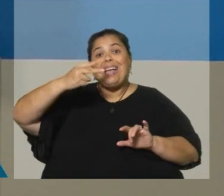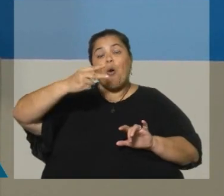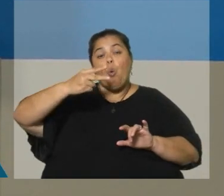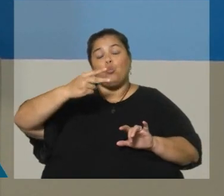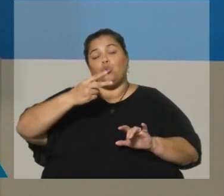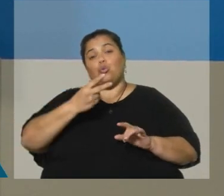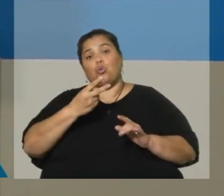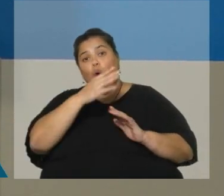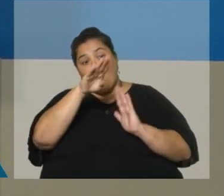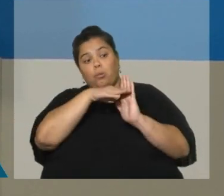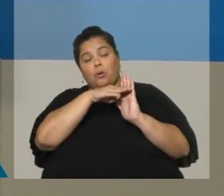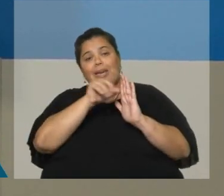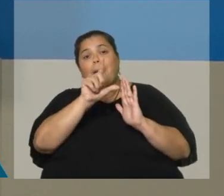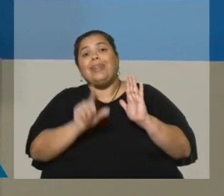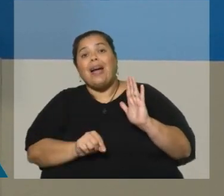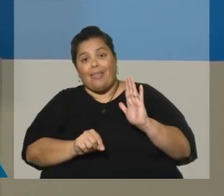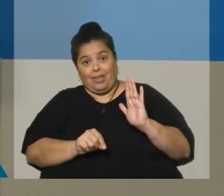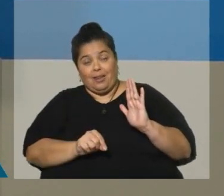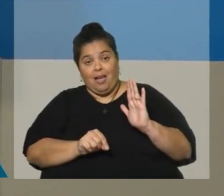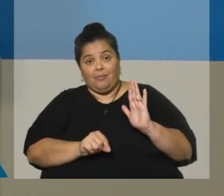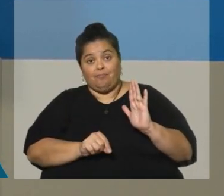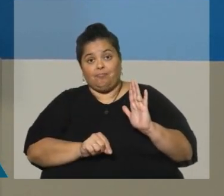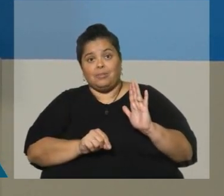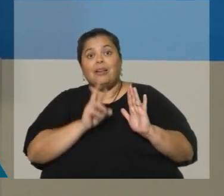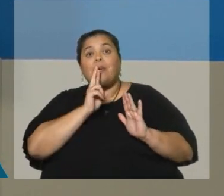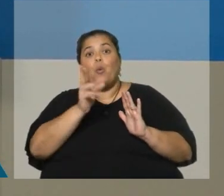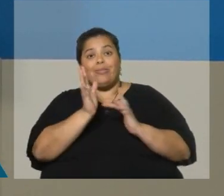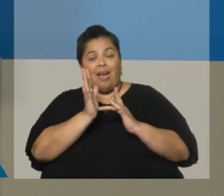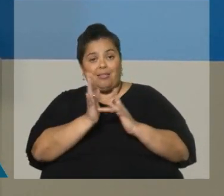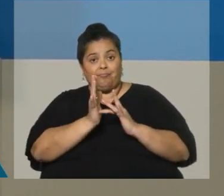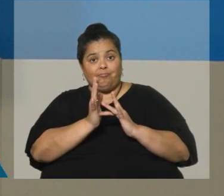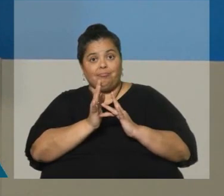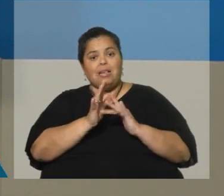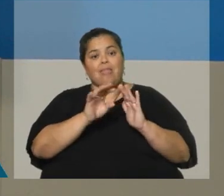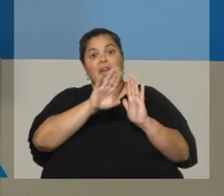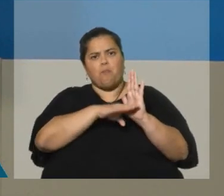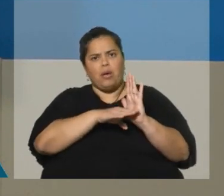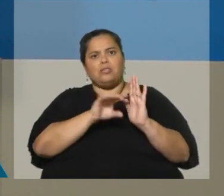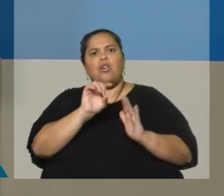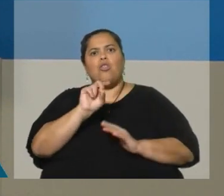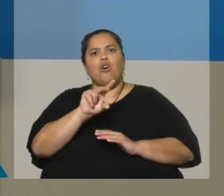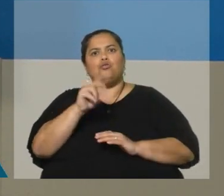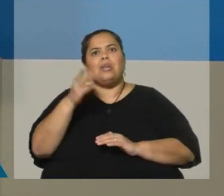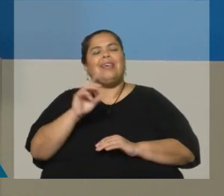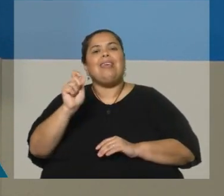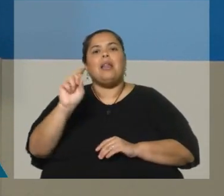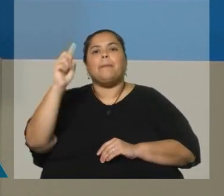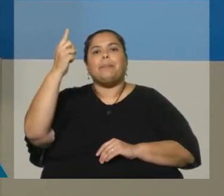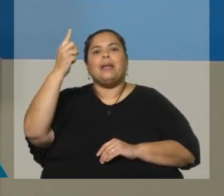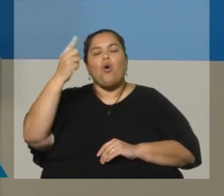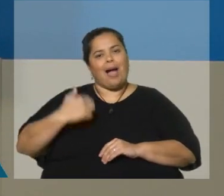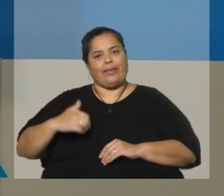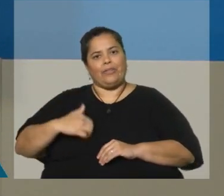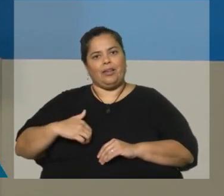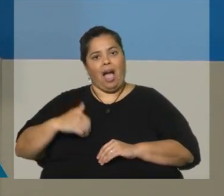respuesta digital. Los países que nos siguen ya nos siguen, digamos, en el orden del 12%. ¿Quién está primero? Primero está Argentina. Argentina